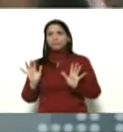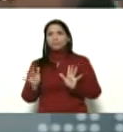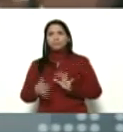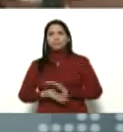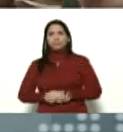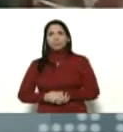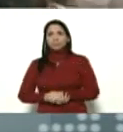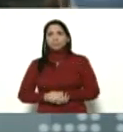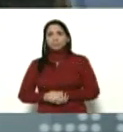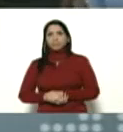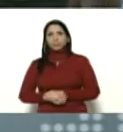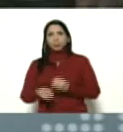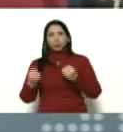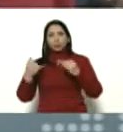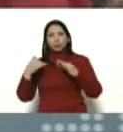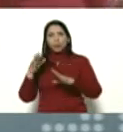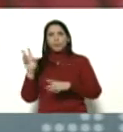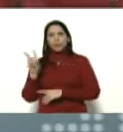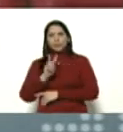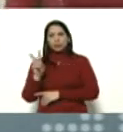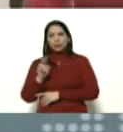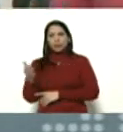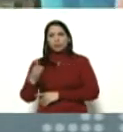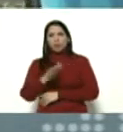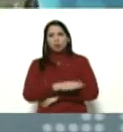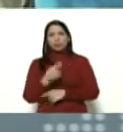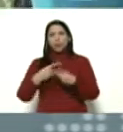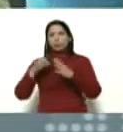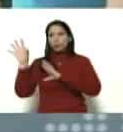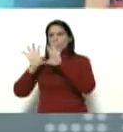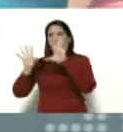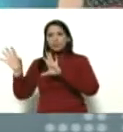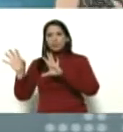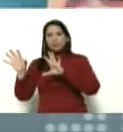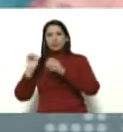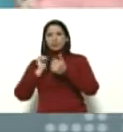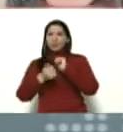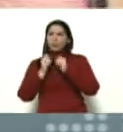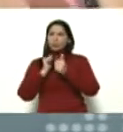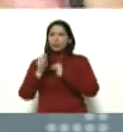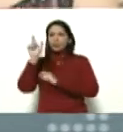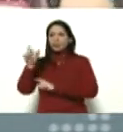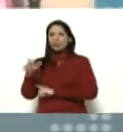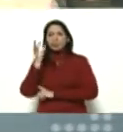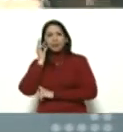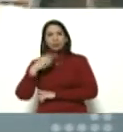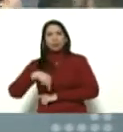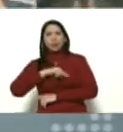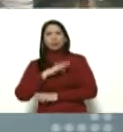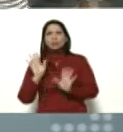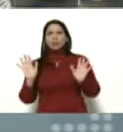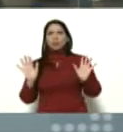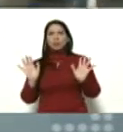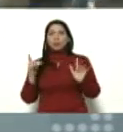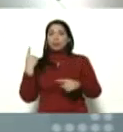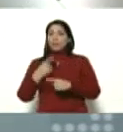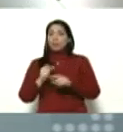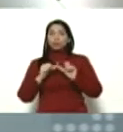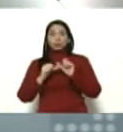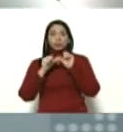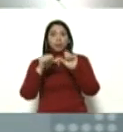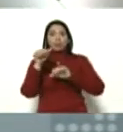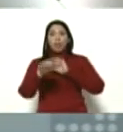este número de venezolanos fallecidos, qué dolor esta atleta nuestra, Dios mío. Pero hay que seguir adelante, pues,